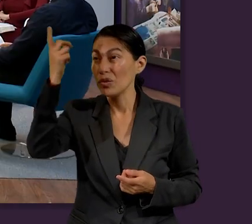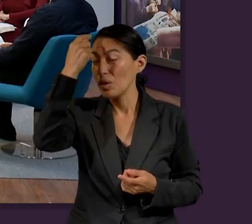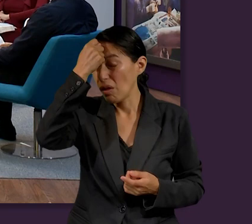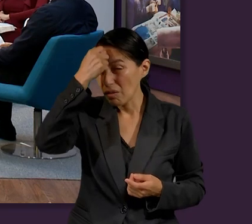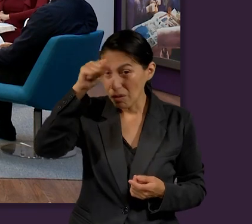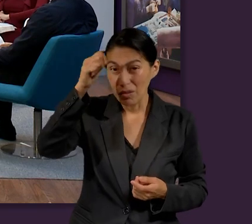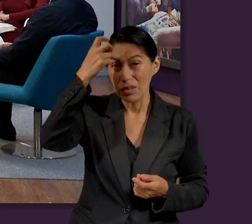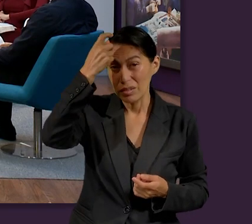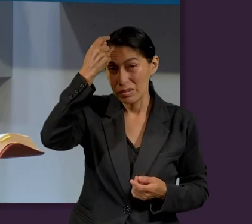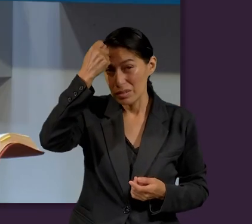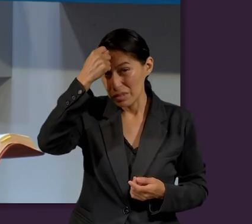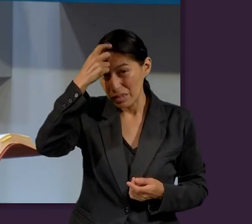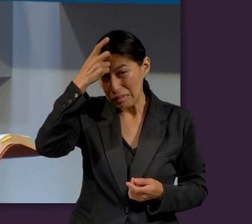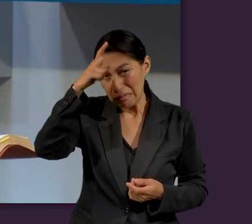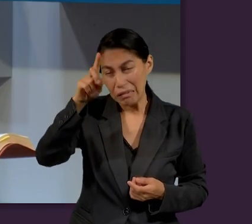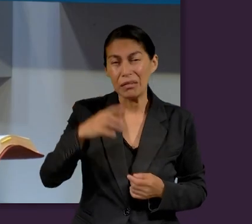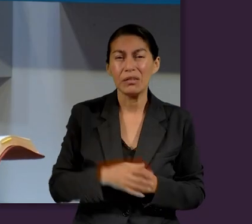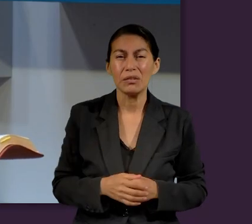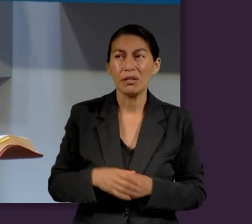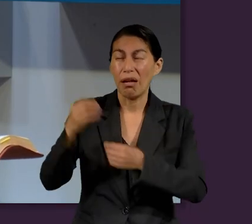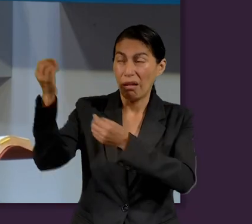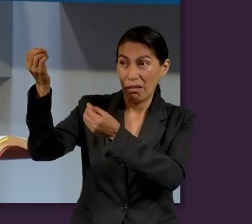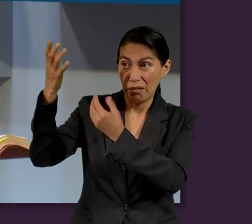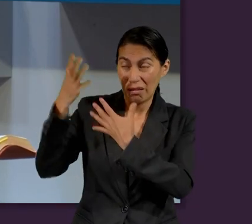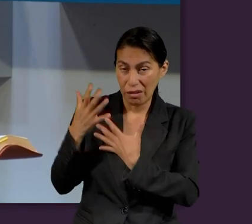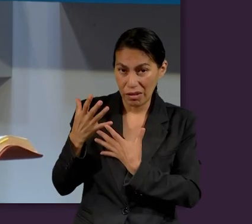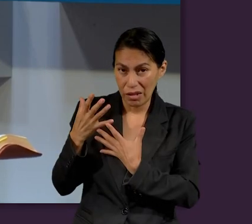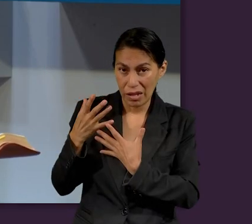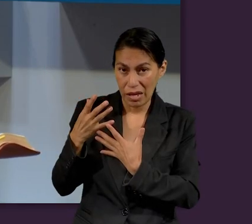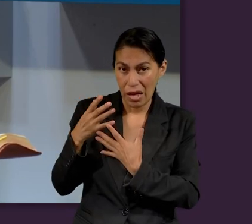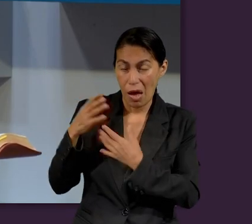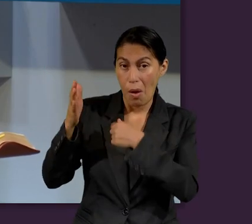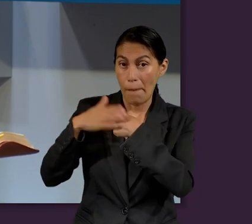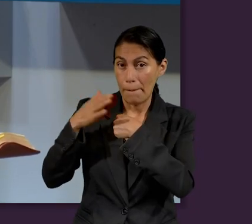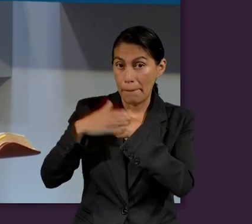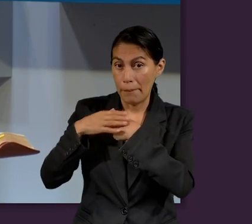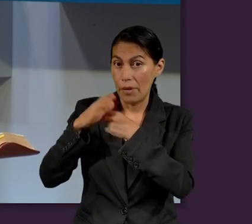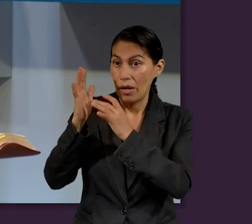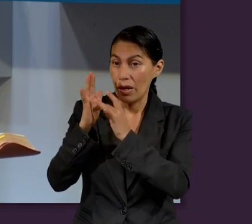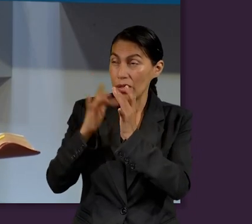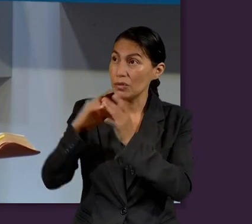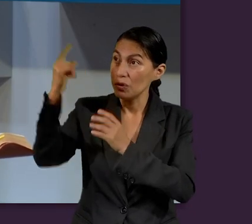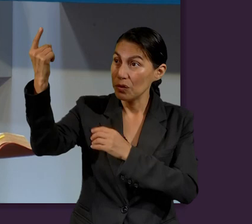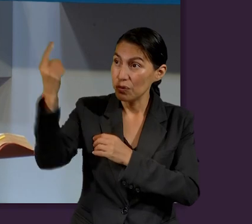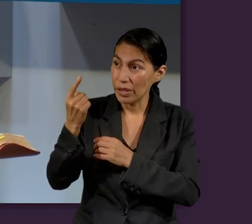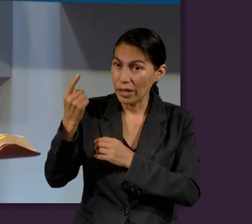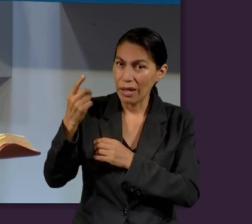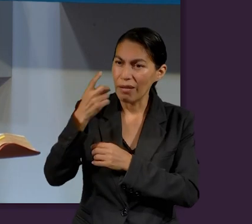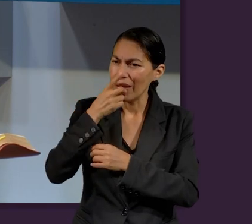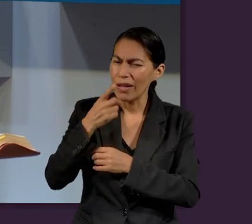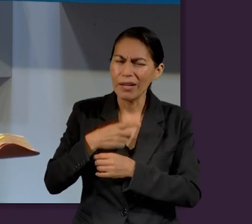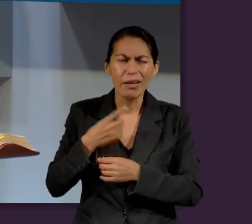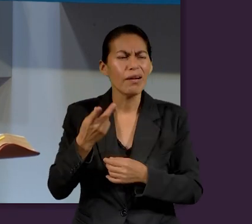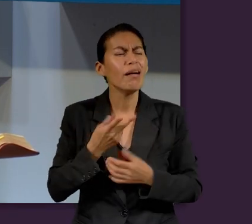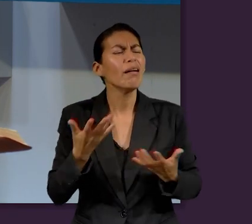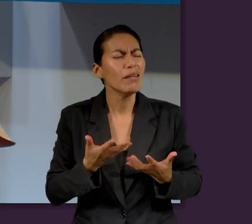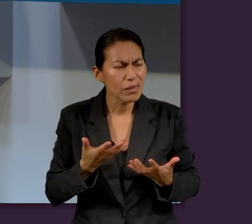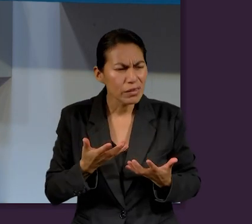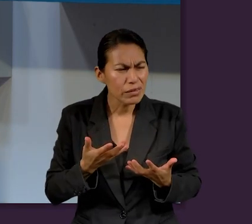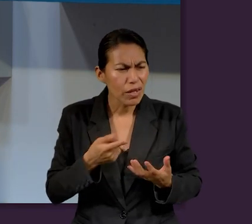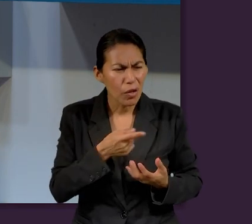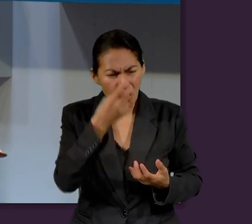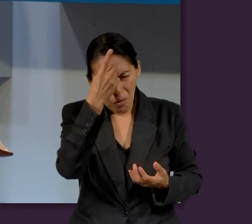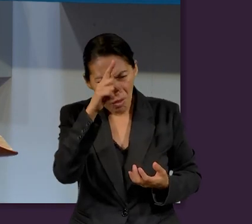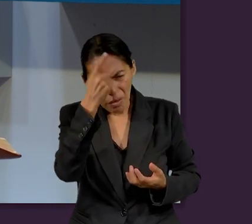dones que nosotros recibimos, un día Dios nos va a llamar a cuentas. También en qué